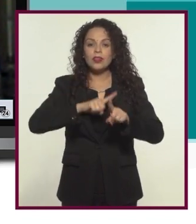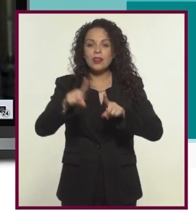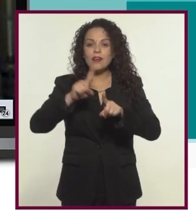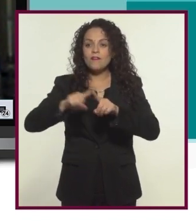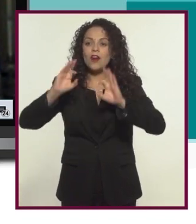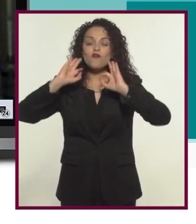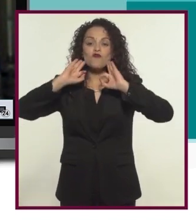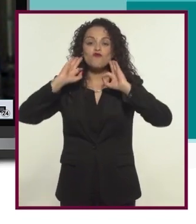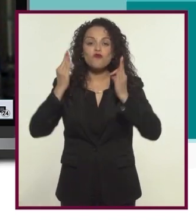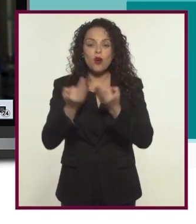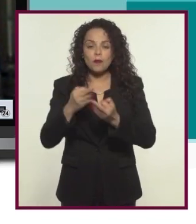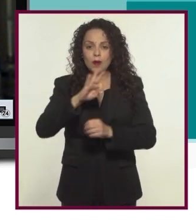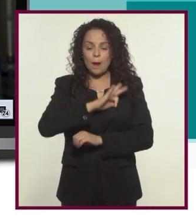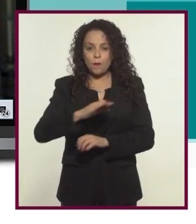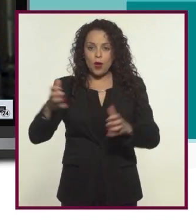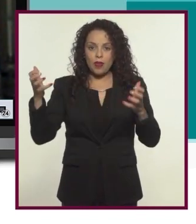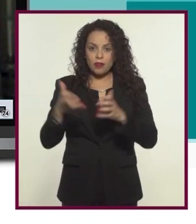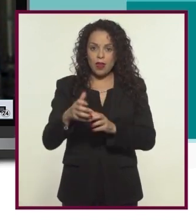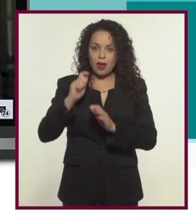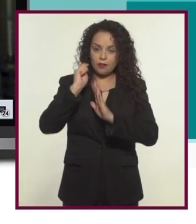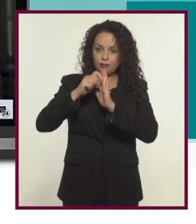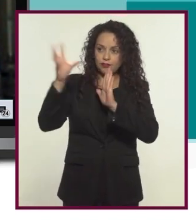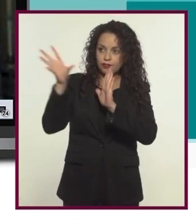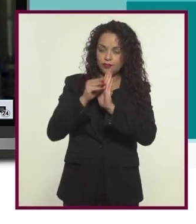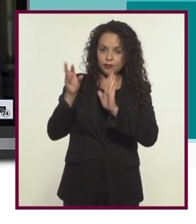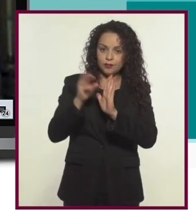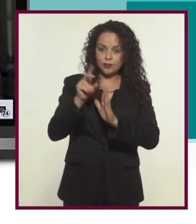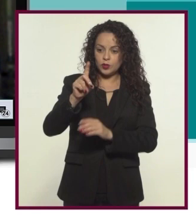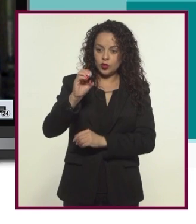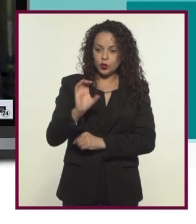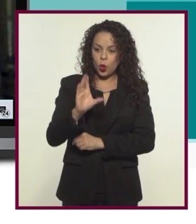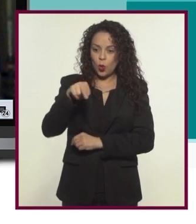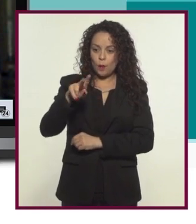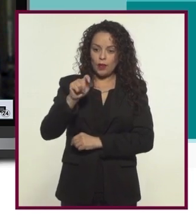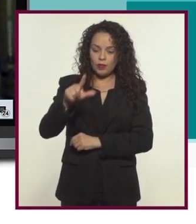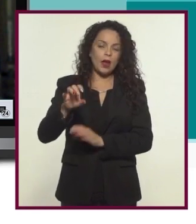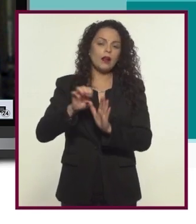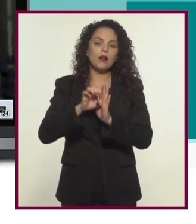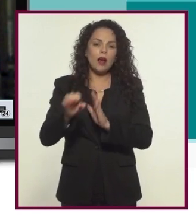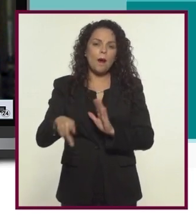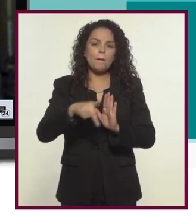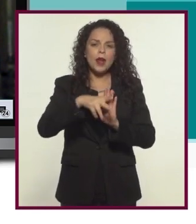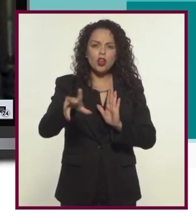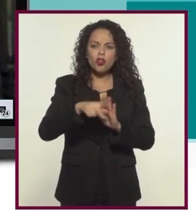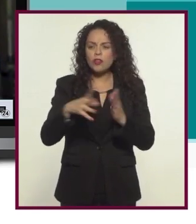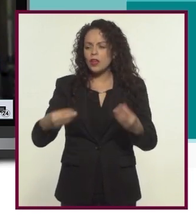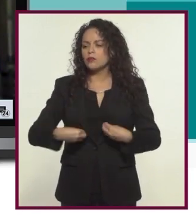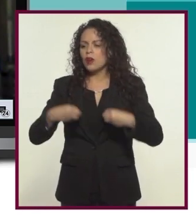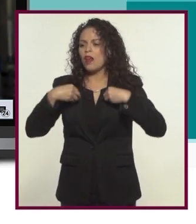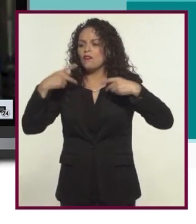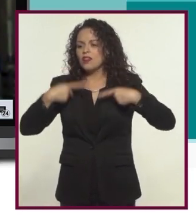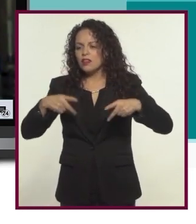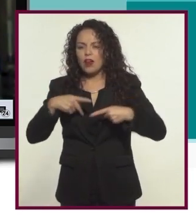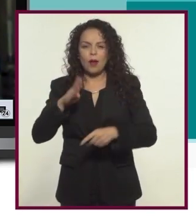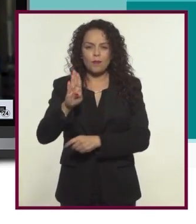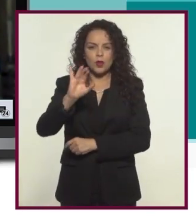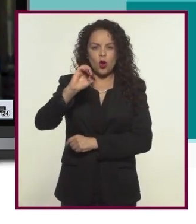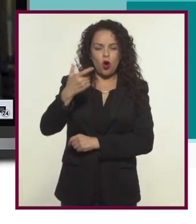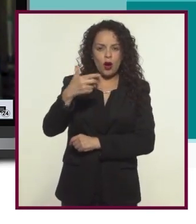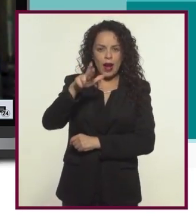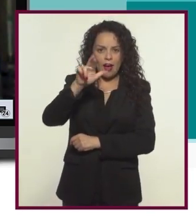exploran las distintas formas en que puede tomar un documental desde la biografía periodismo